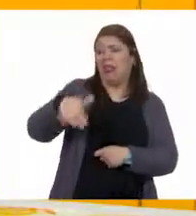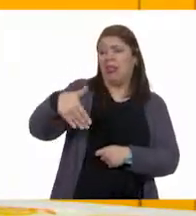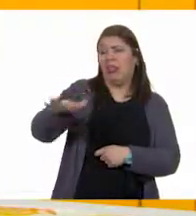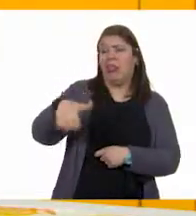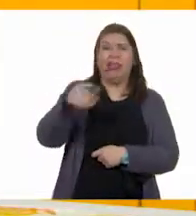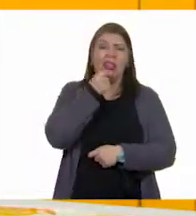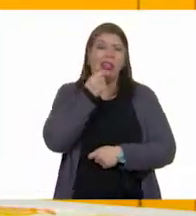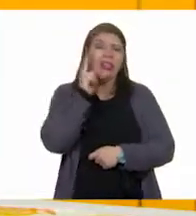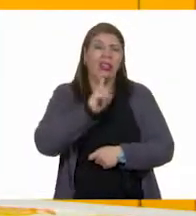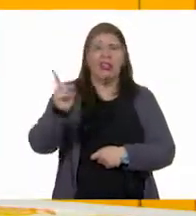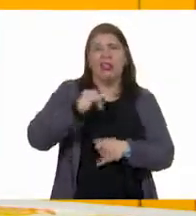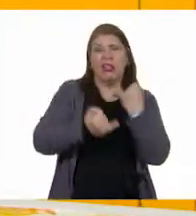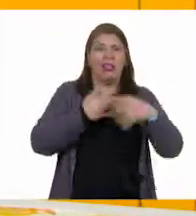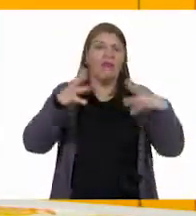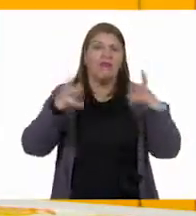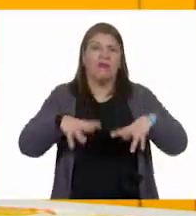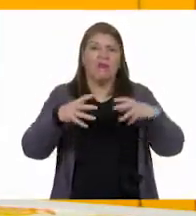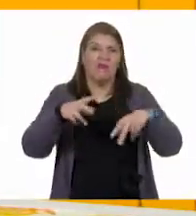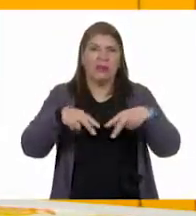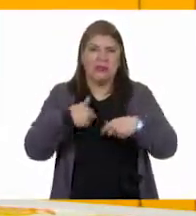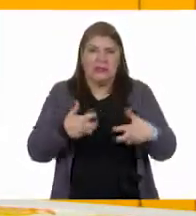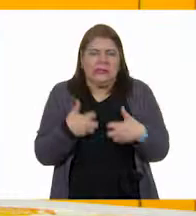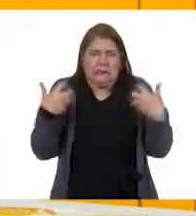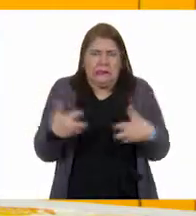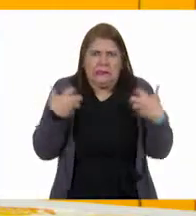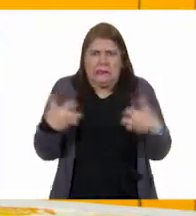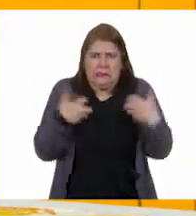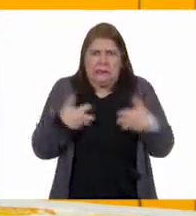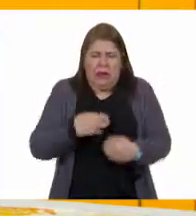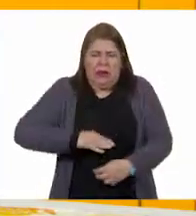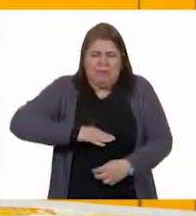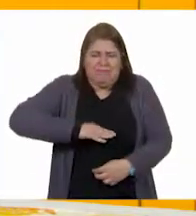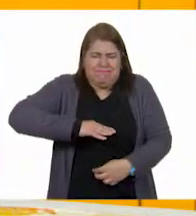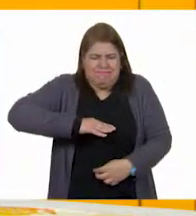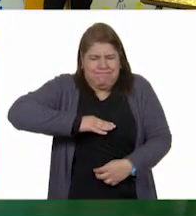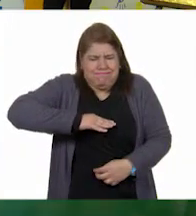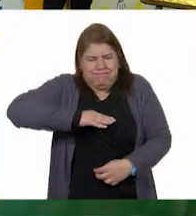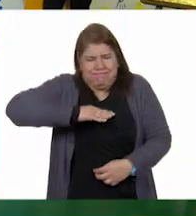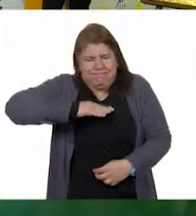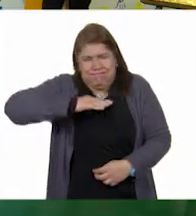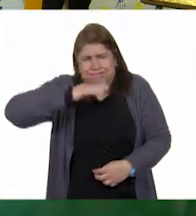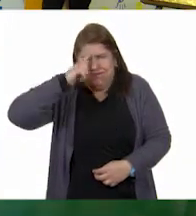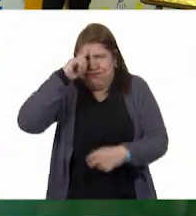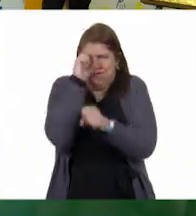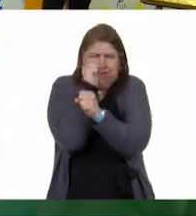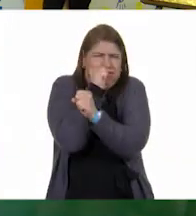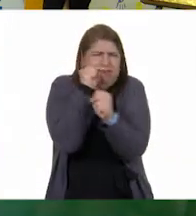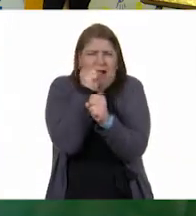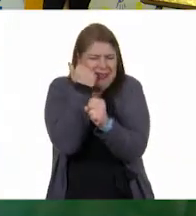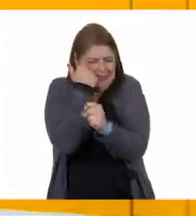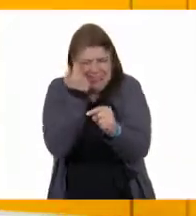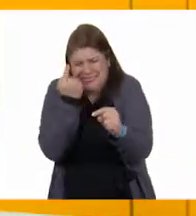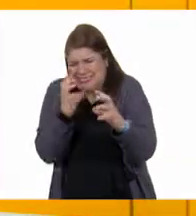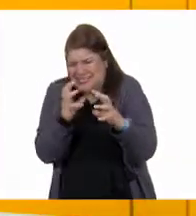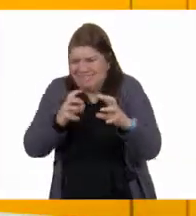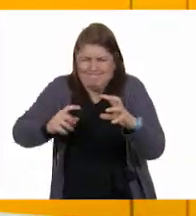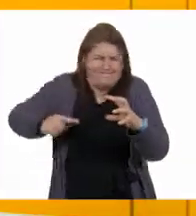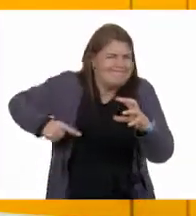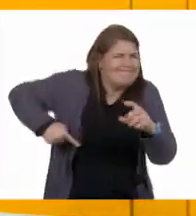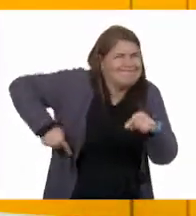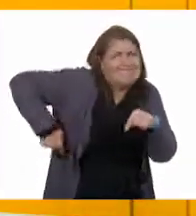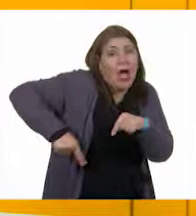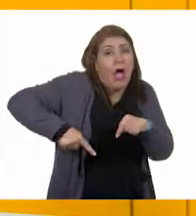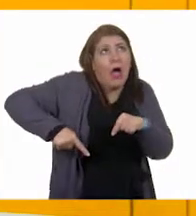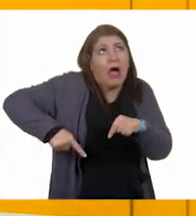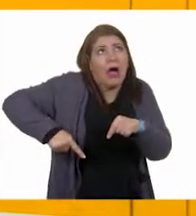juegan fútbol! Y entonces yo me enojé, me enojé, me enojé y yo quería patear la pelota y darles bien